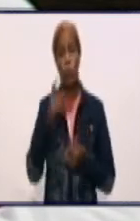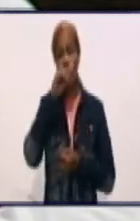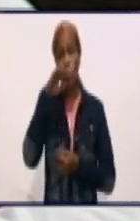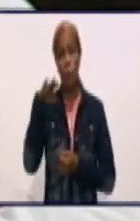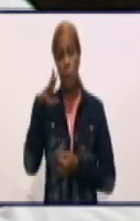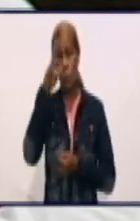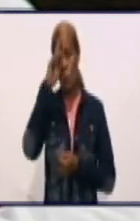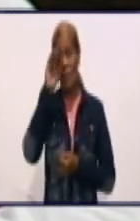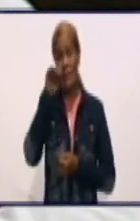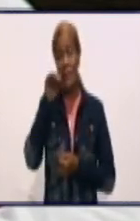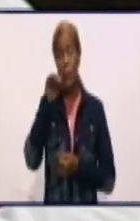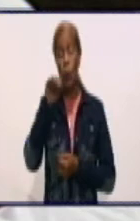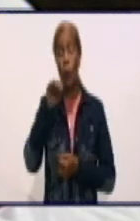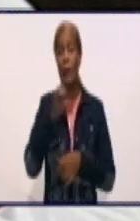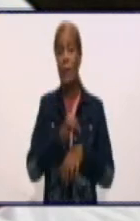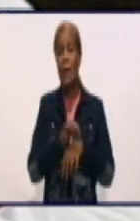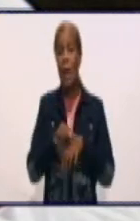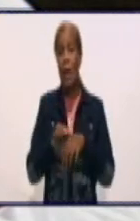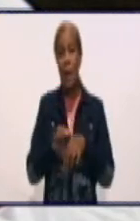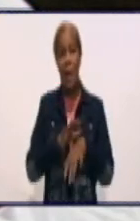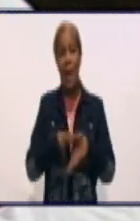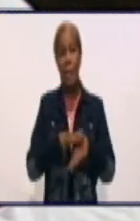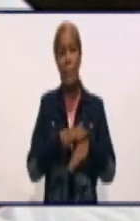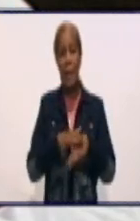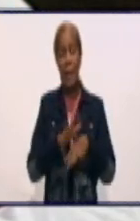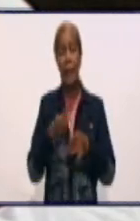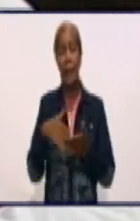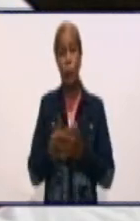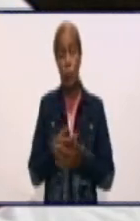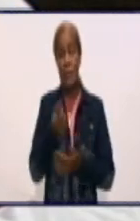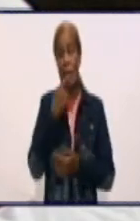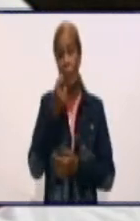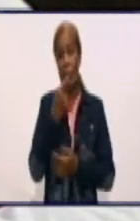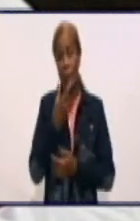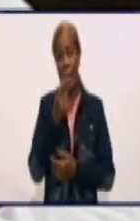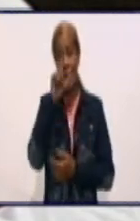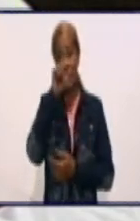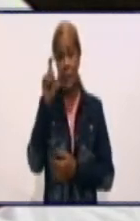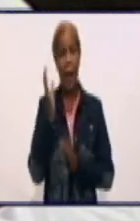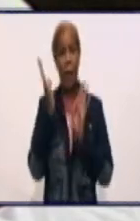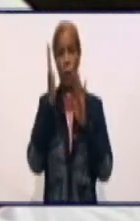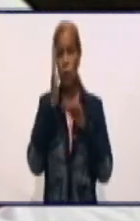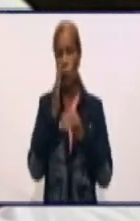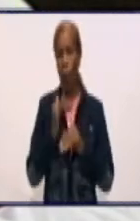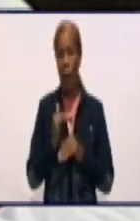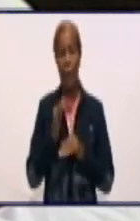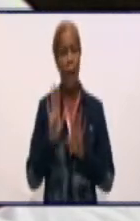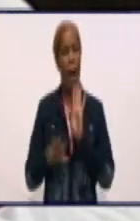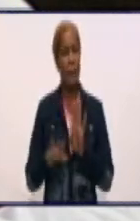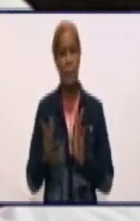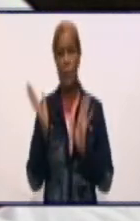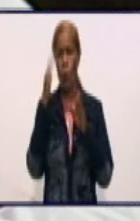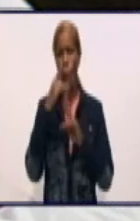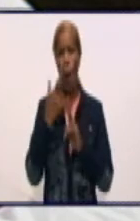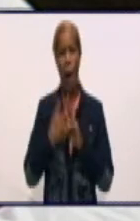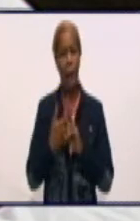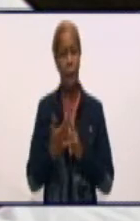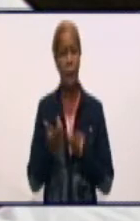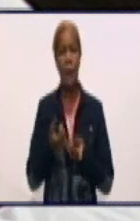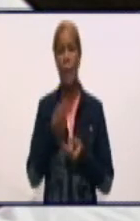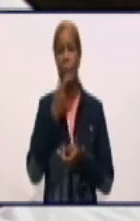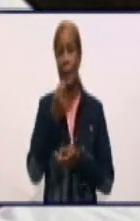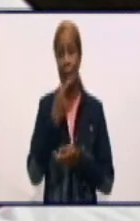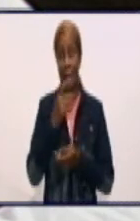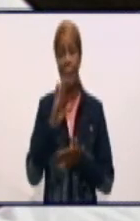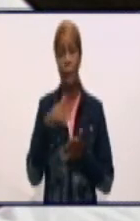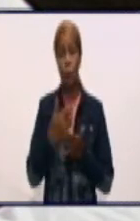lesiones en piel. Y teniendo en cuenta que en las farmacias comunitarias no hay disponibilidad de tratamiento antimicrobiano por vía oral, nosotros